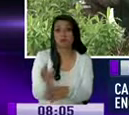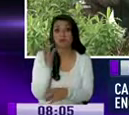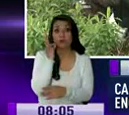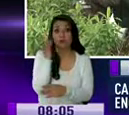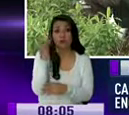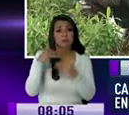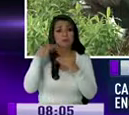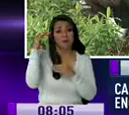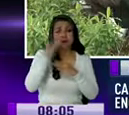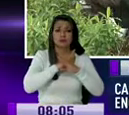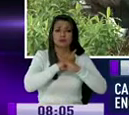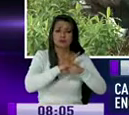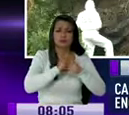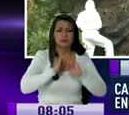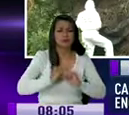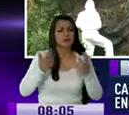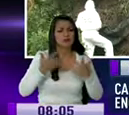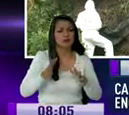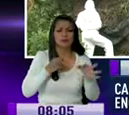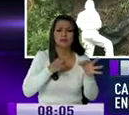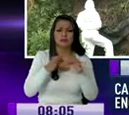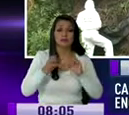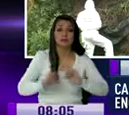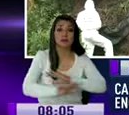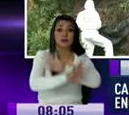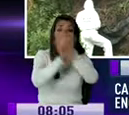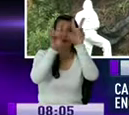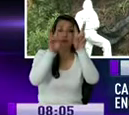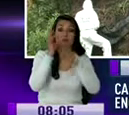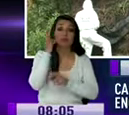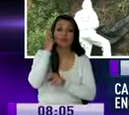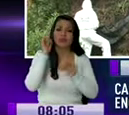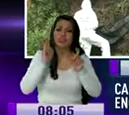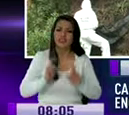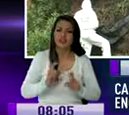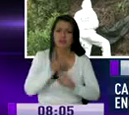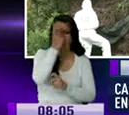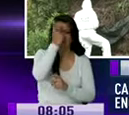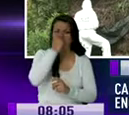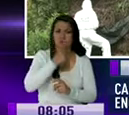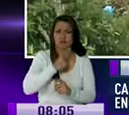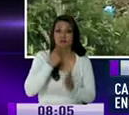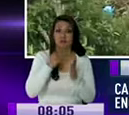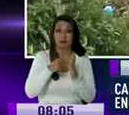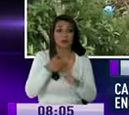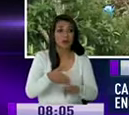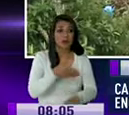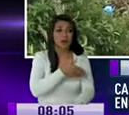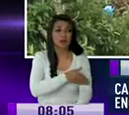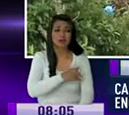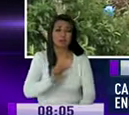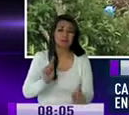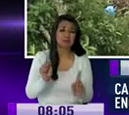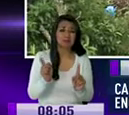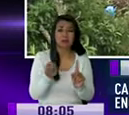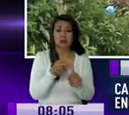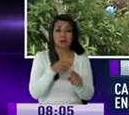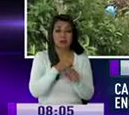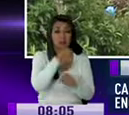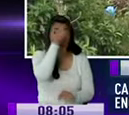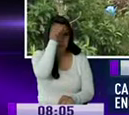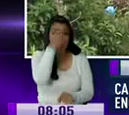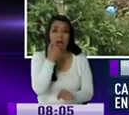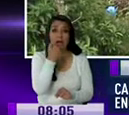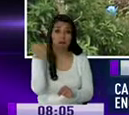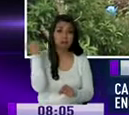sobre todo las mujeres. Y hemos hablado largo de esto acá, y sobre todo la mujer tiene que tomar medidas al primer índice, no solo de violencia